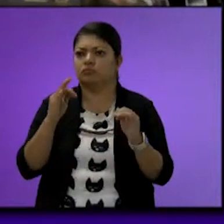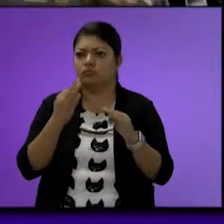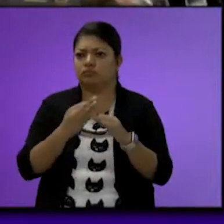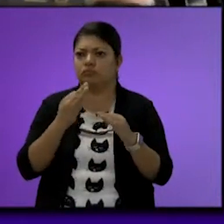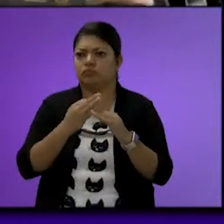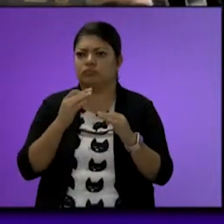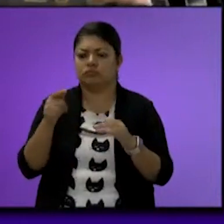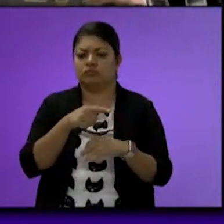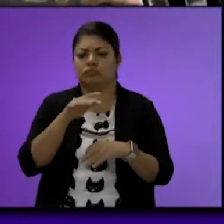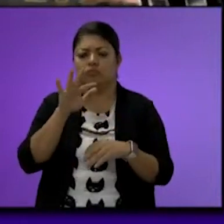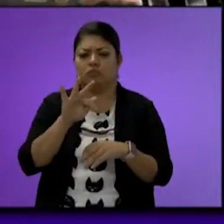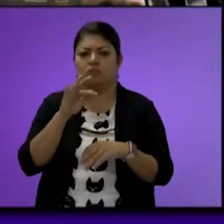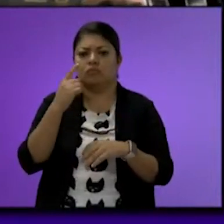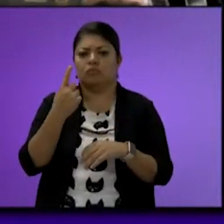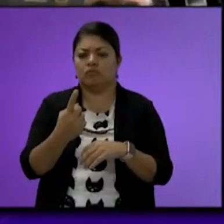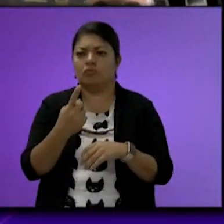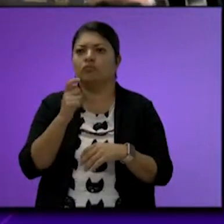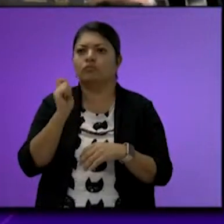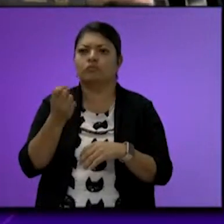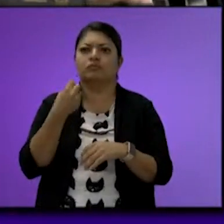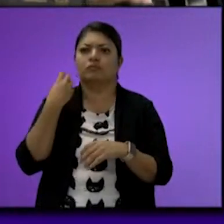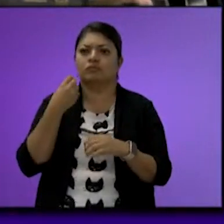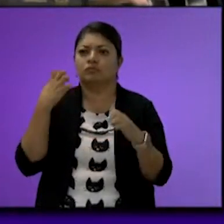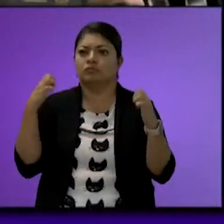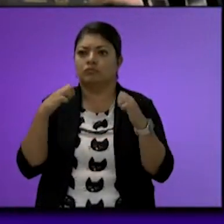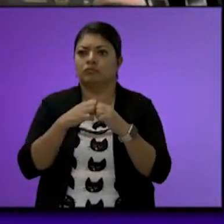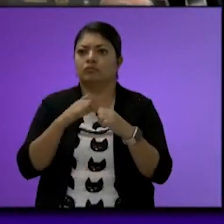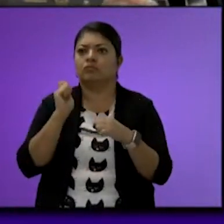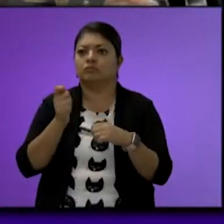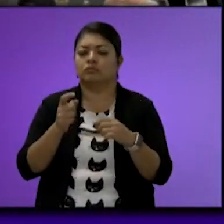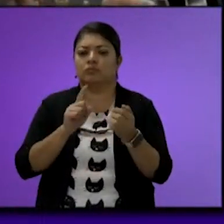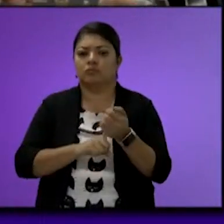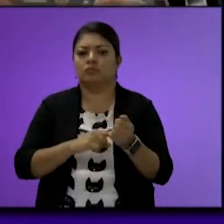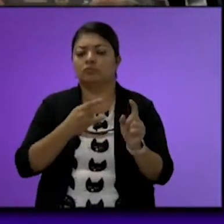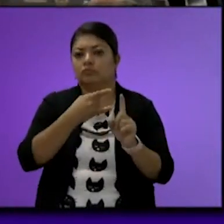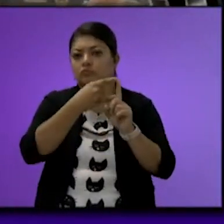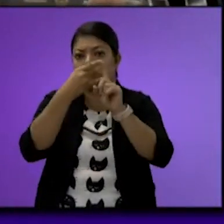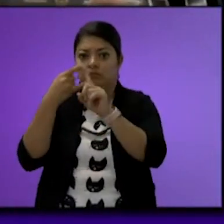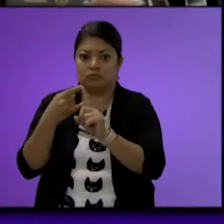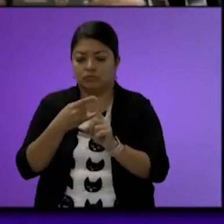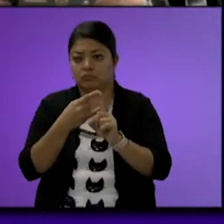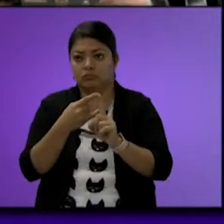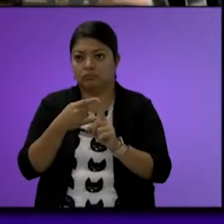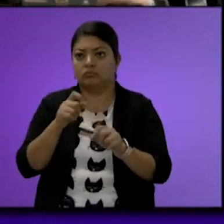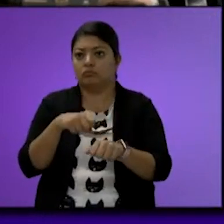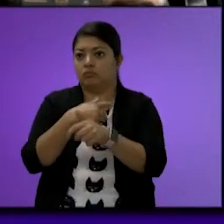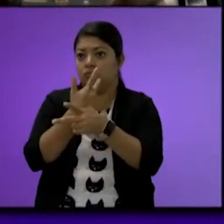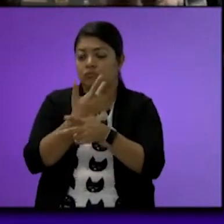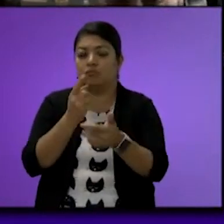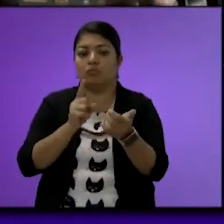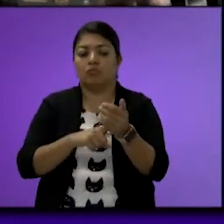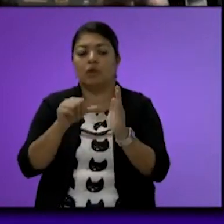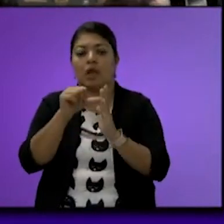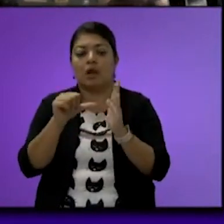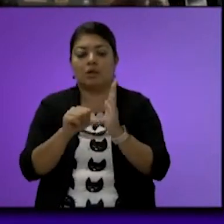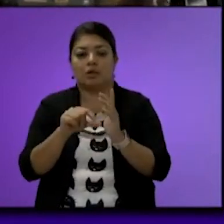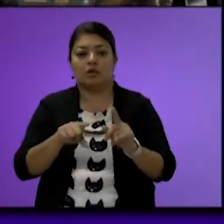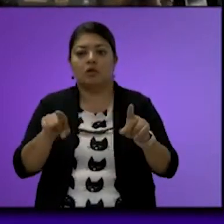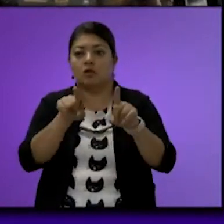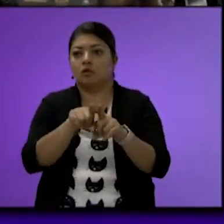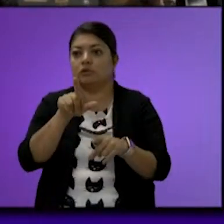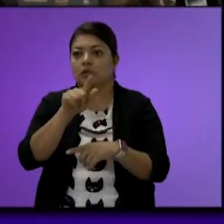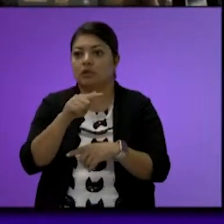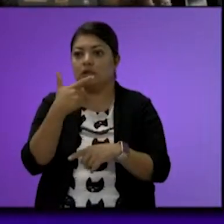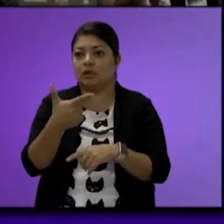nuestra cuadragésima primera sesión extraordinaria en modalidad telemática y con fundamento en dispuesto por los artículos 77